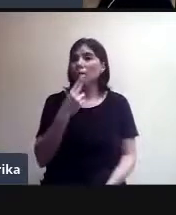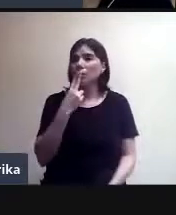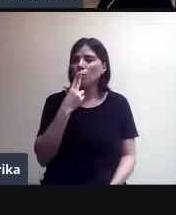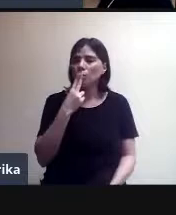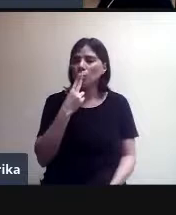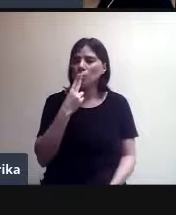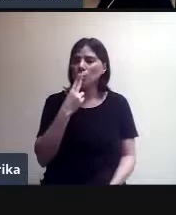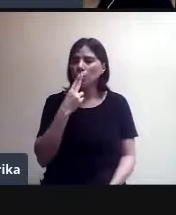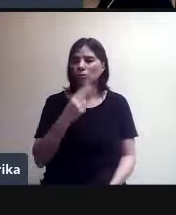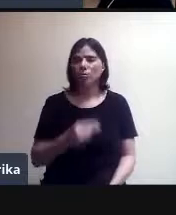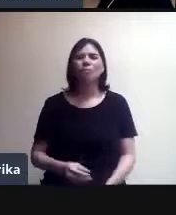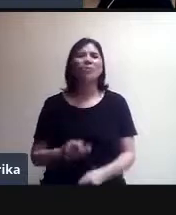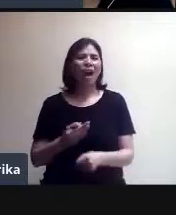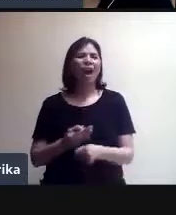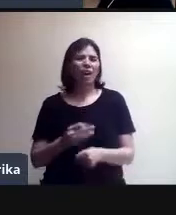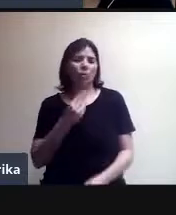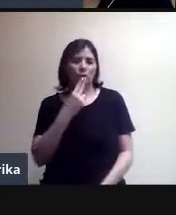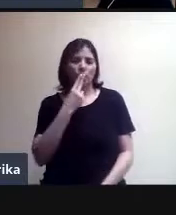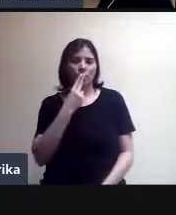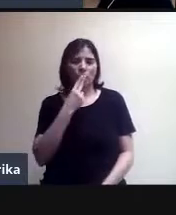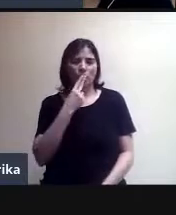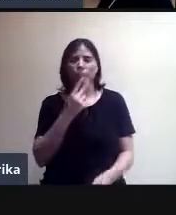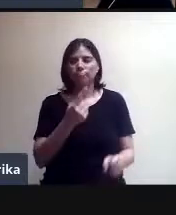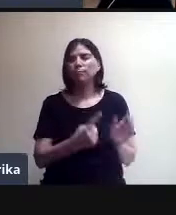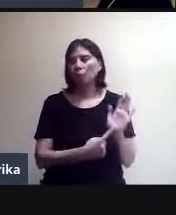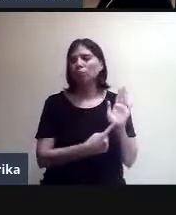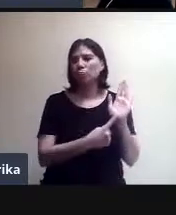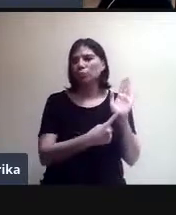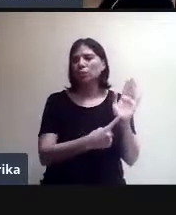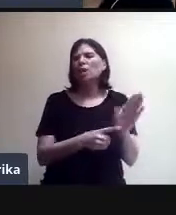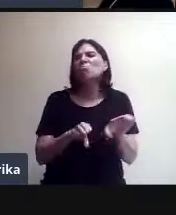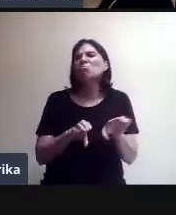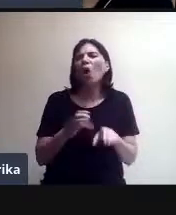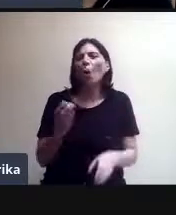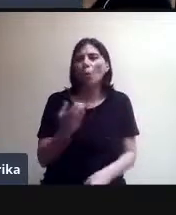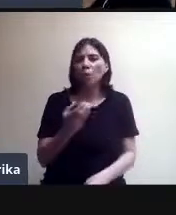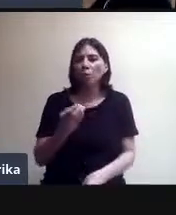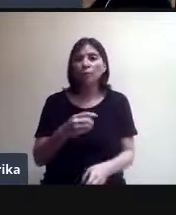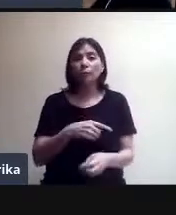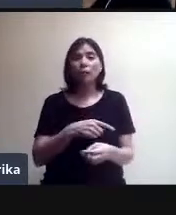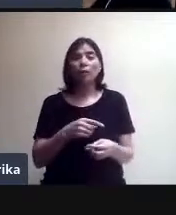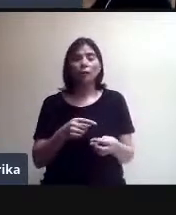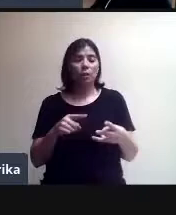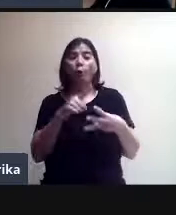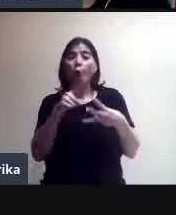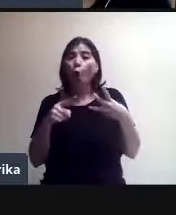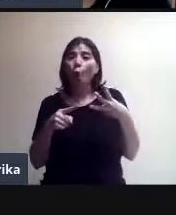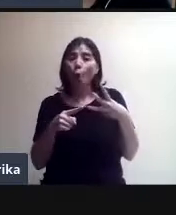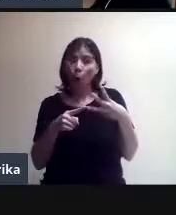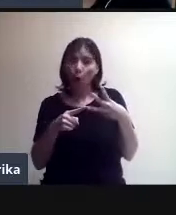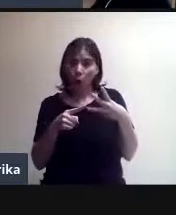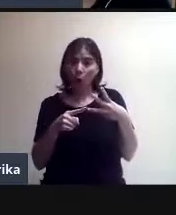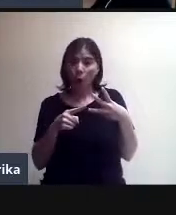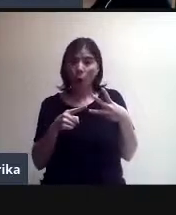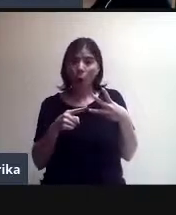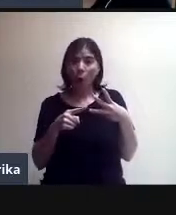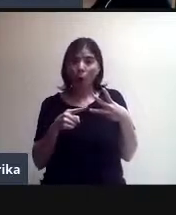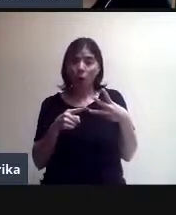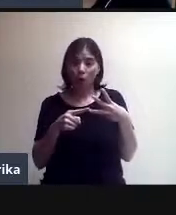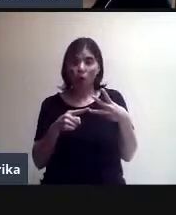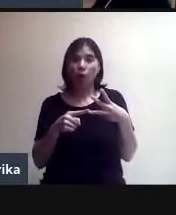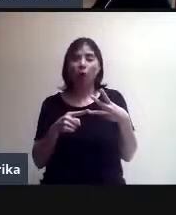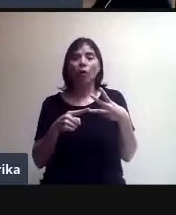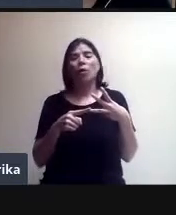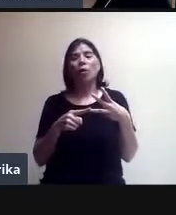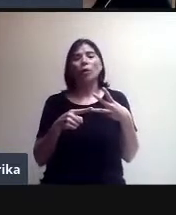ahorita. Les voy a mostrar cómo se hace. Y hay una aplicación que está también presente en el mosaico de herramientas. Y